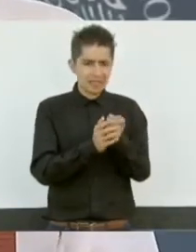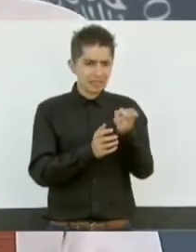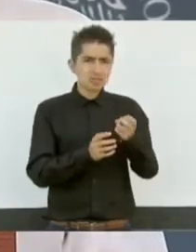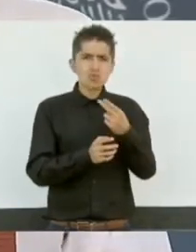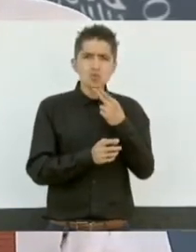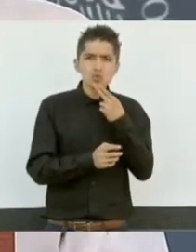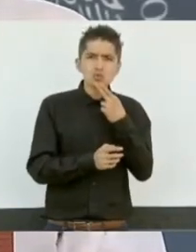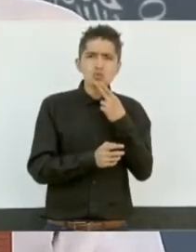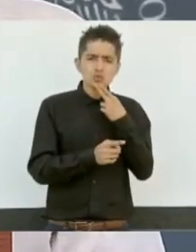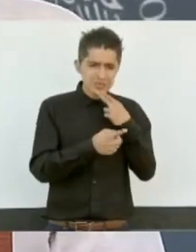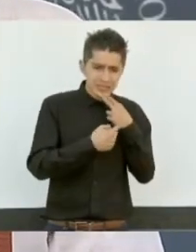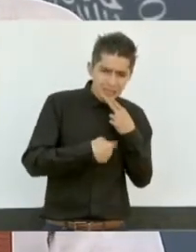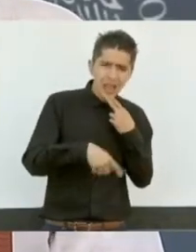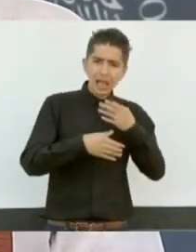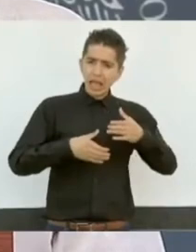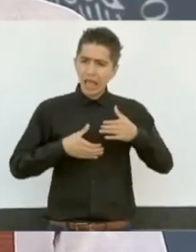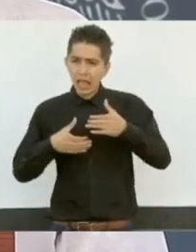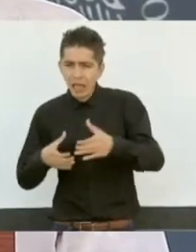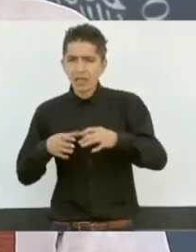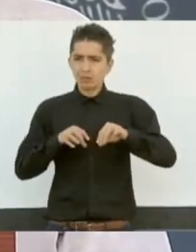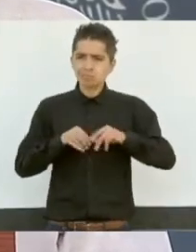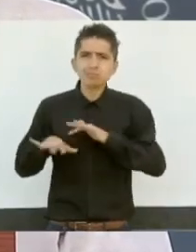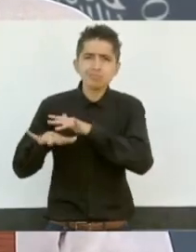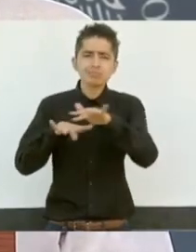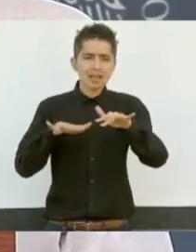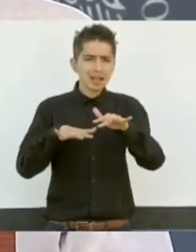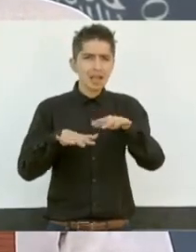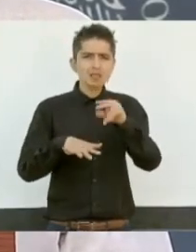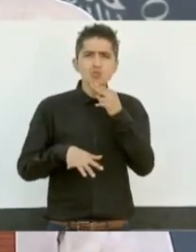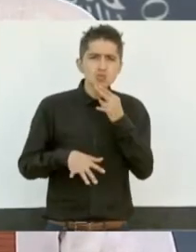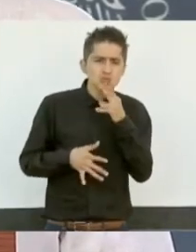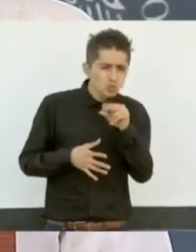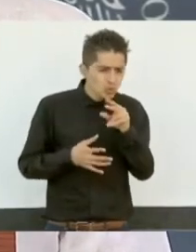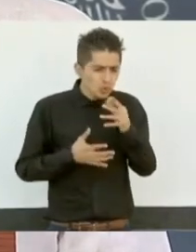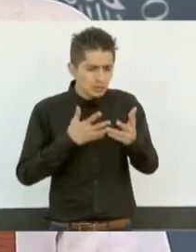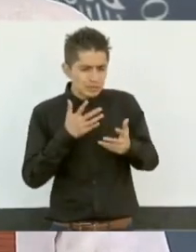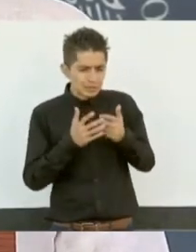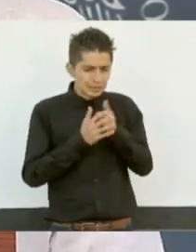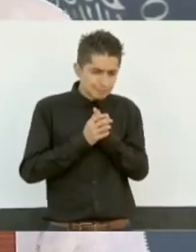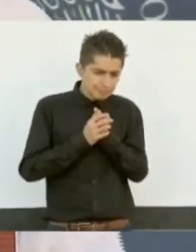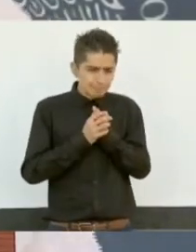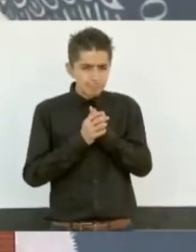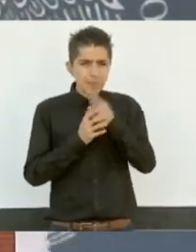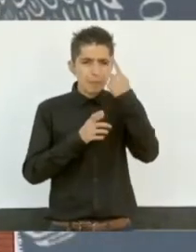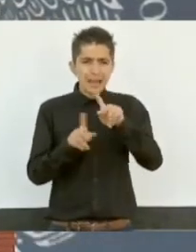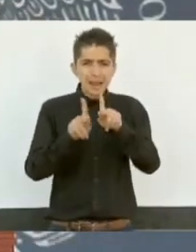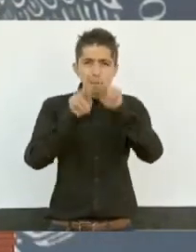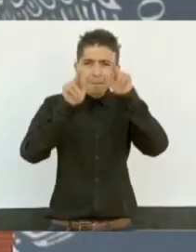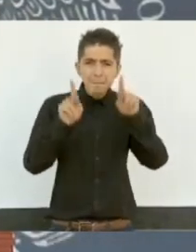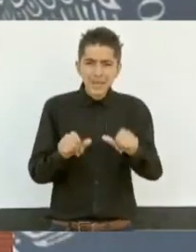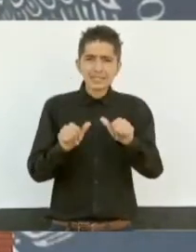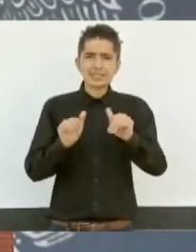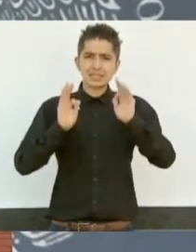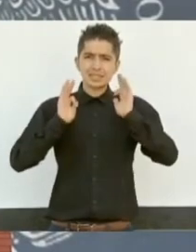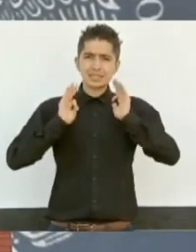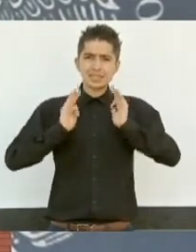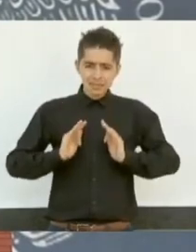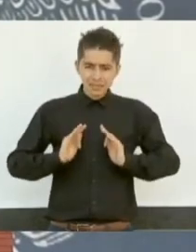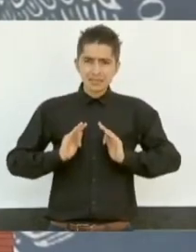del Estado para garantizar la paz y la tranquilidad